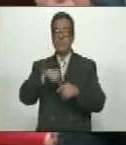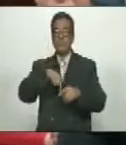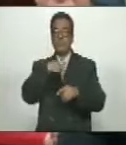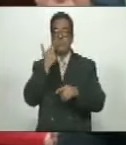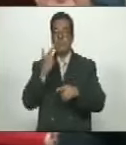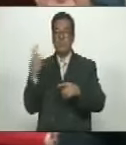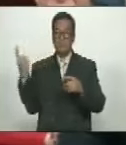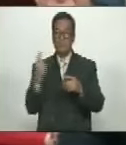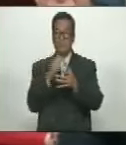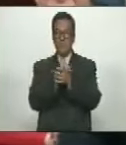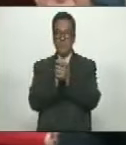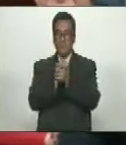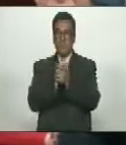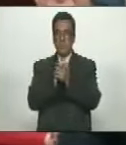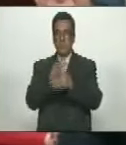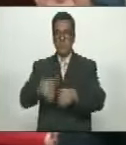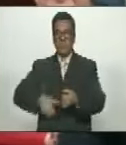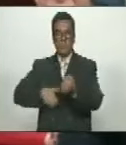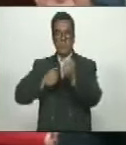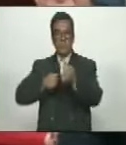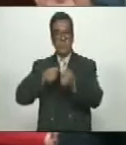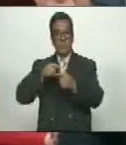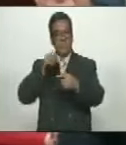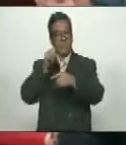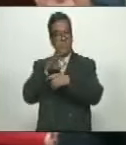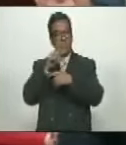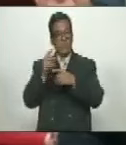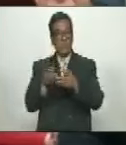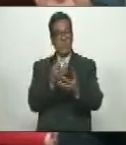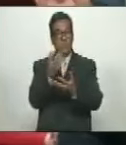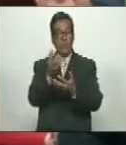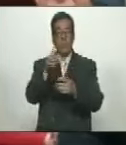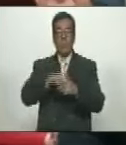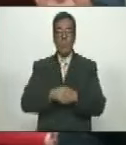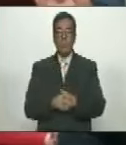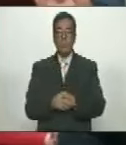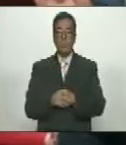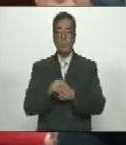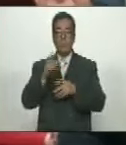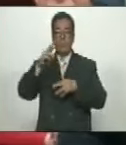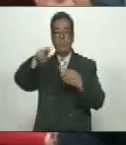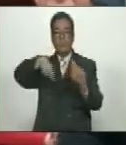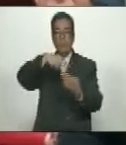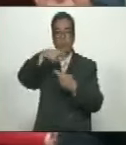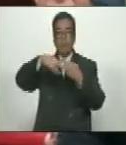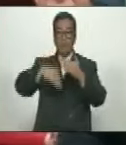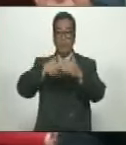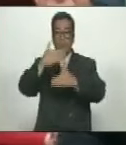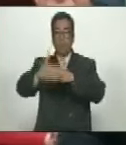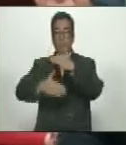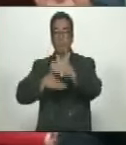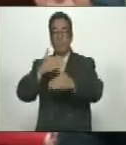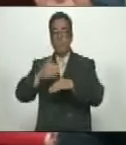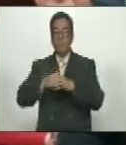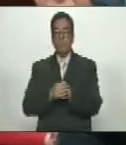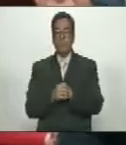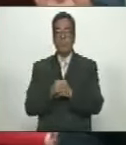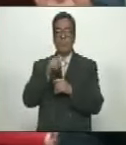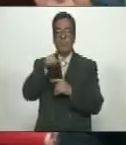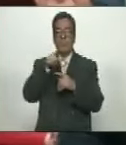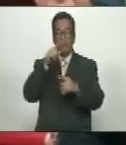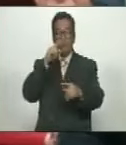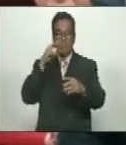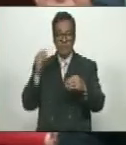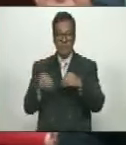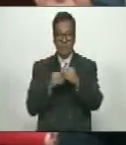militante Armada es el fuego que arde en la alborada La revolución que avanza desbordada Hacia